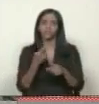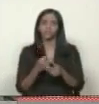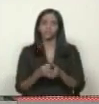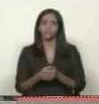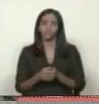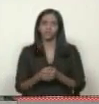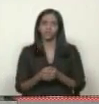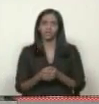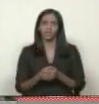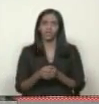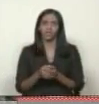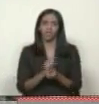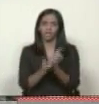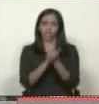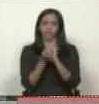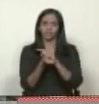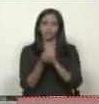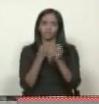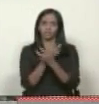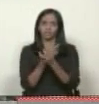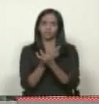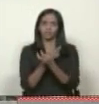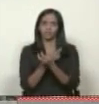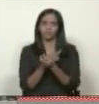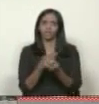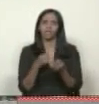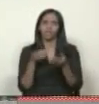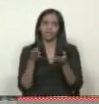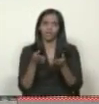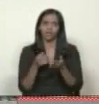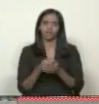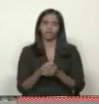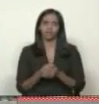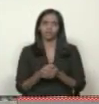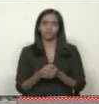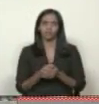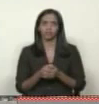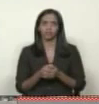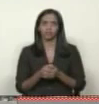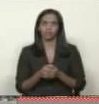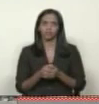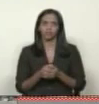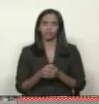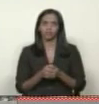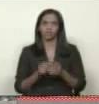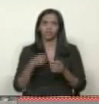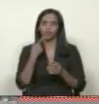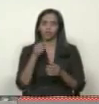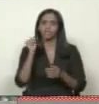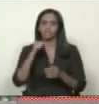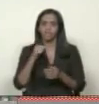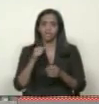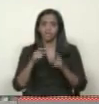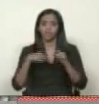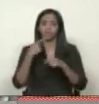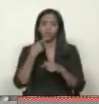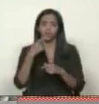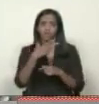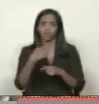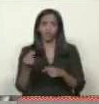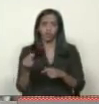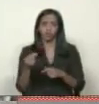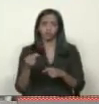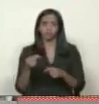trasplante de ella iba a ser de octólogo. Y después dijeron que no, que tenía que ser